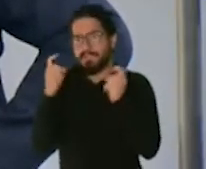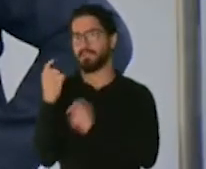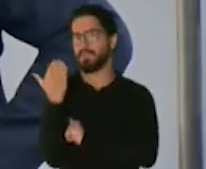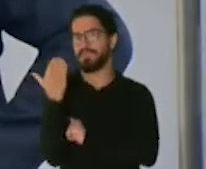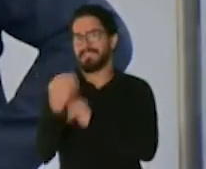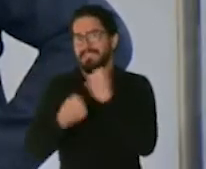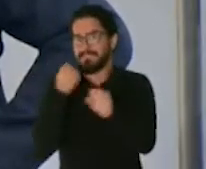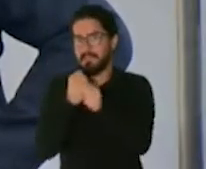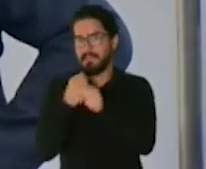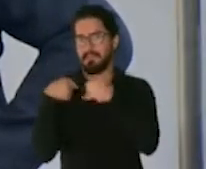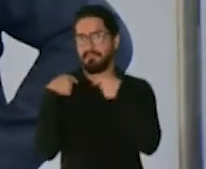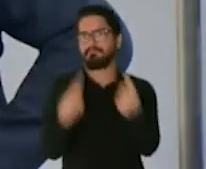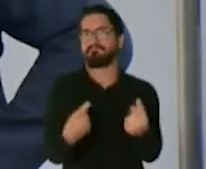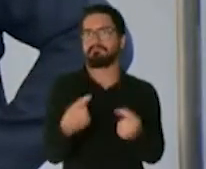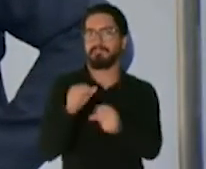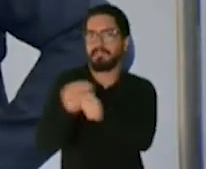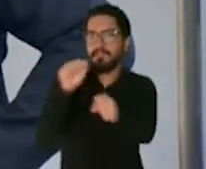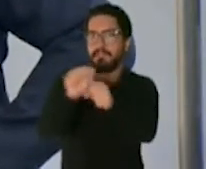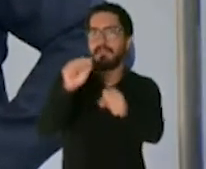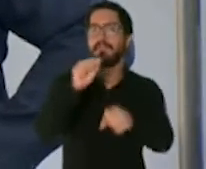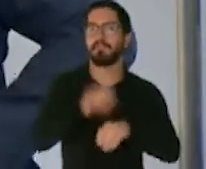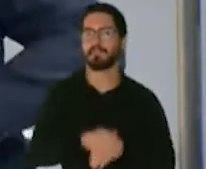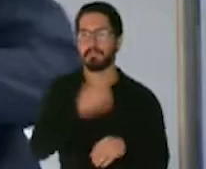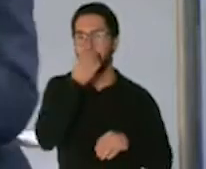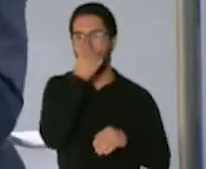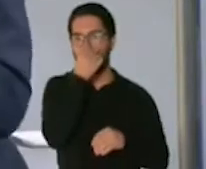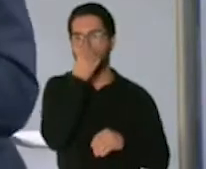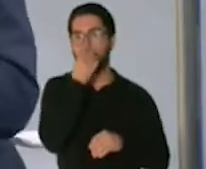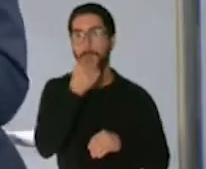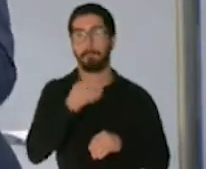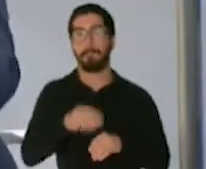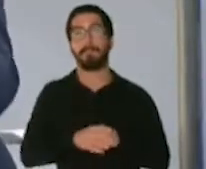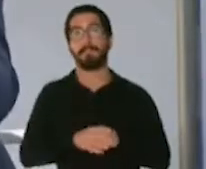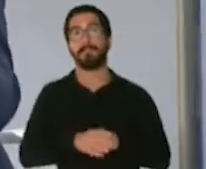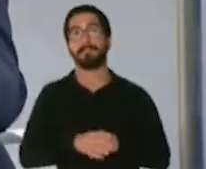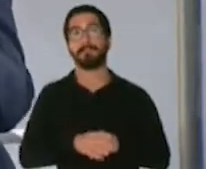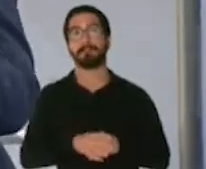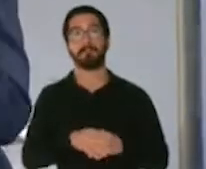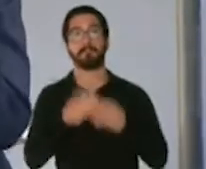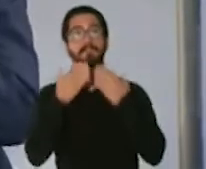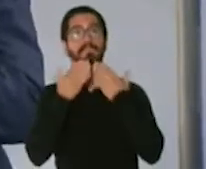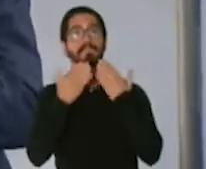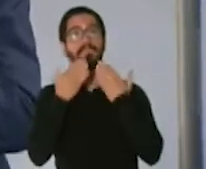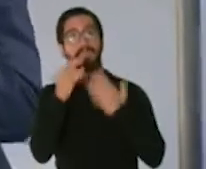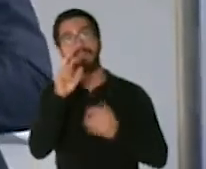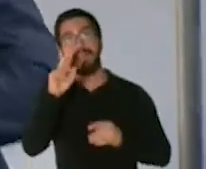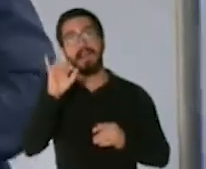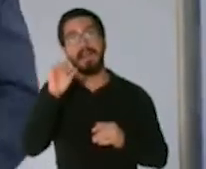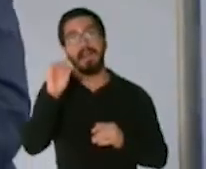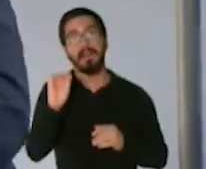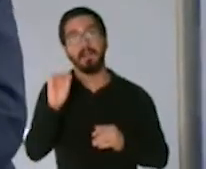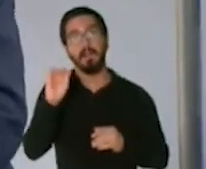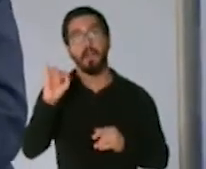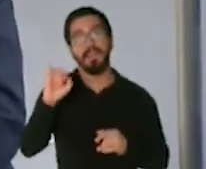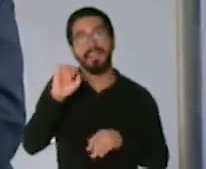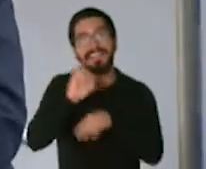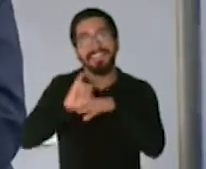educativa y no sé si nos hemos dado cuenta ¿verdad? por supuesto gracias a Radio Isla trece veinte